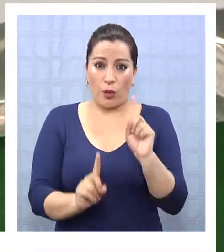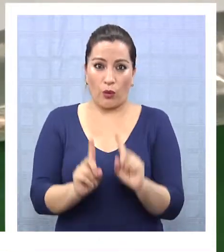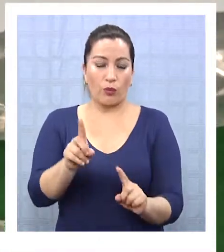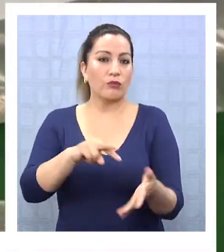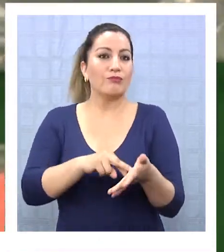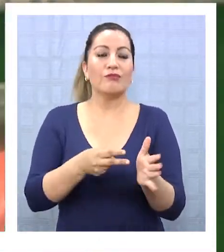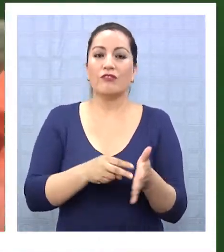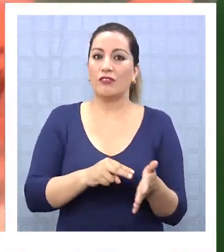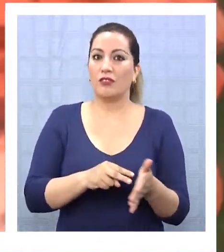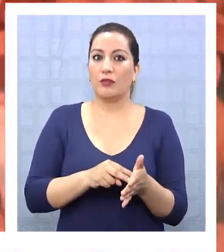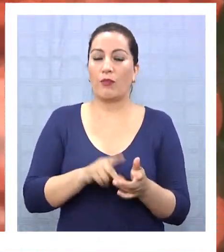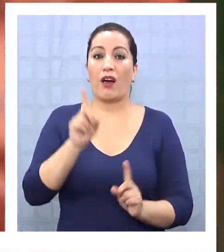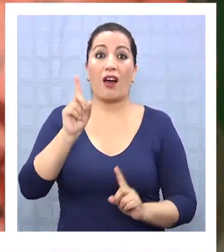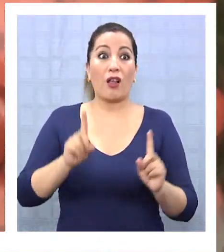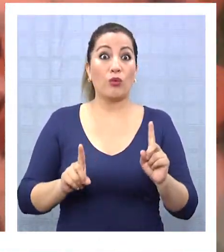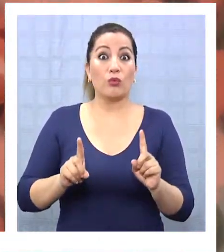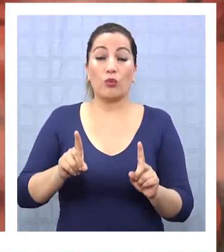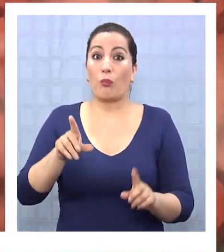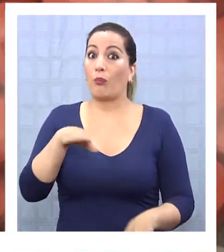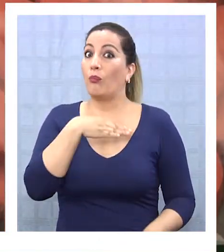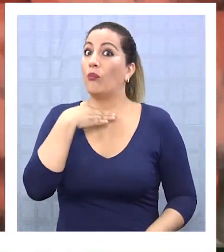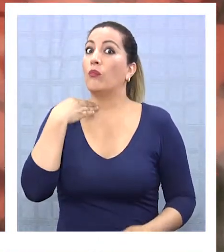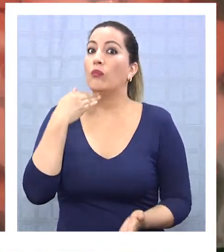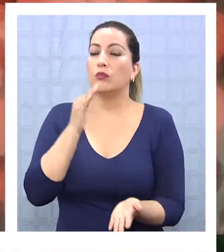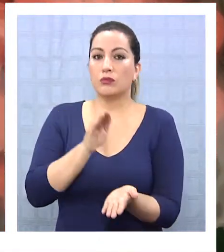factores que pueden volverlas mortales.